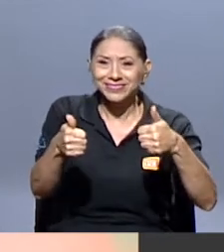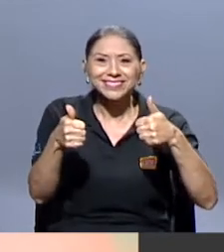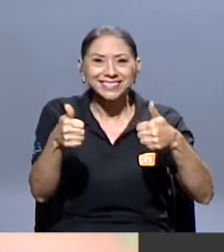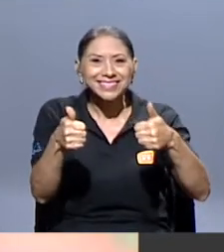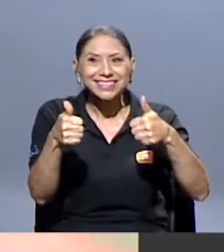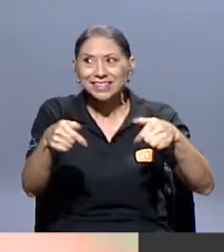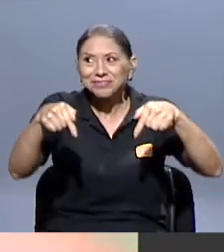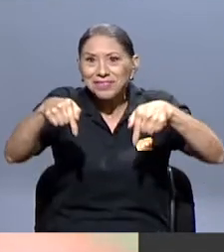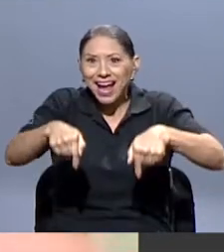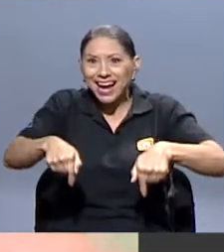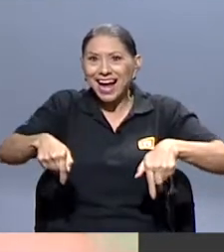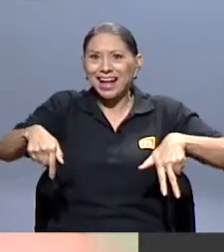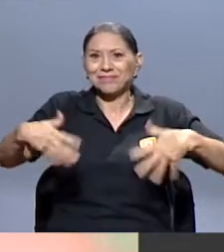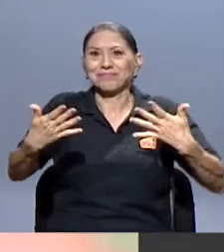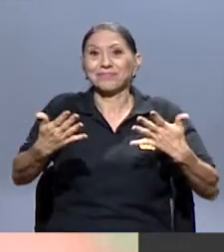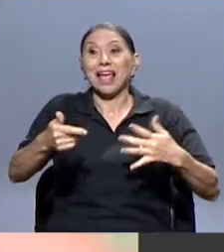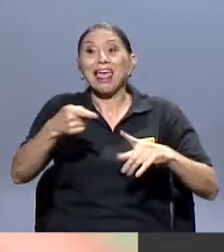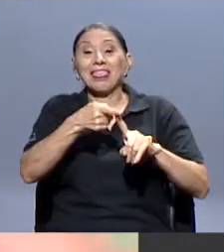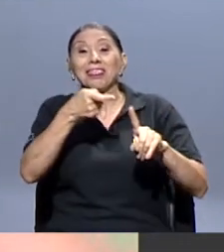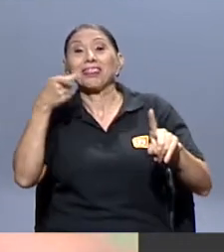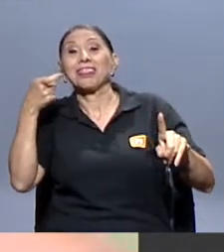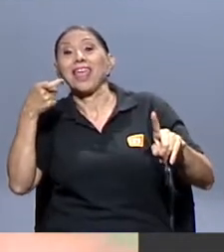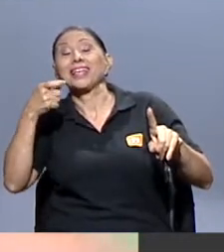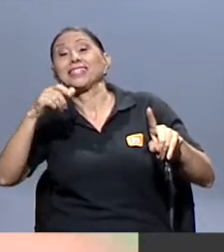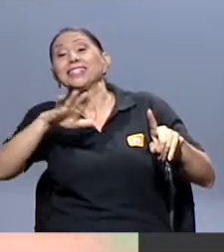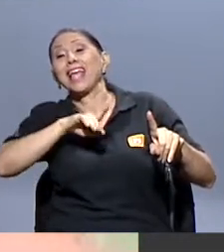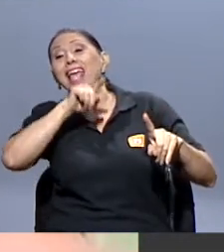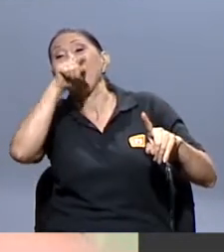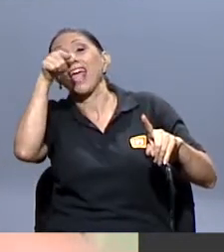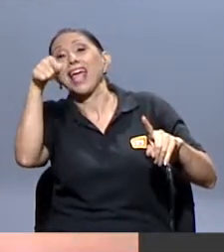del otro lado, el charco. Un poco de calor.